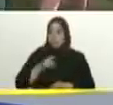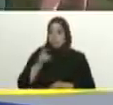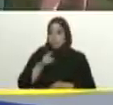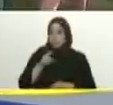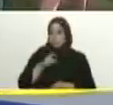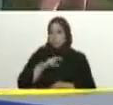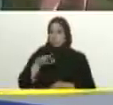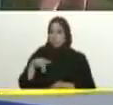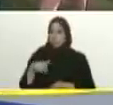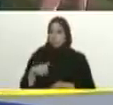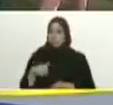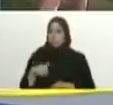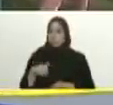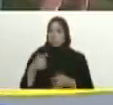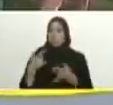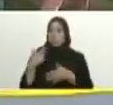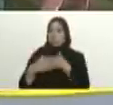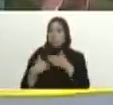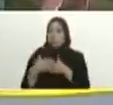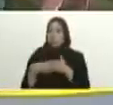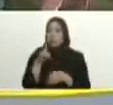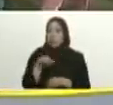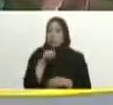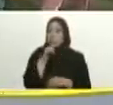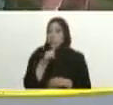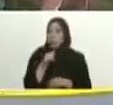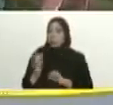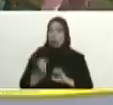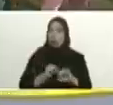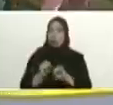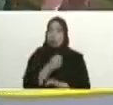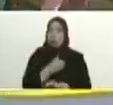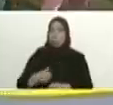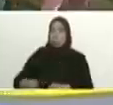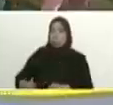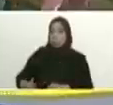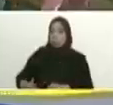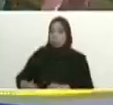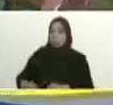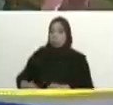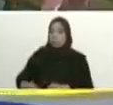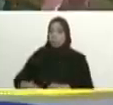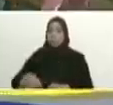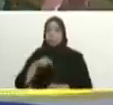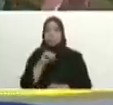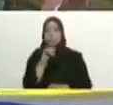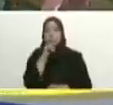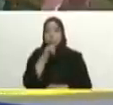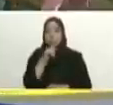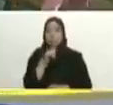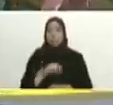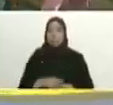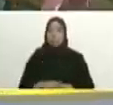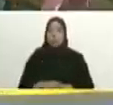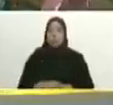que aquí está presente también el ministro de la presidencia el general Marquez usted lo conoce Jorge Marquez